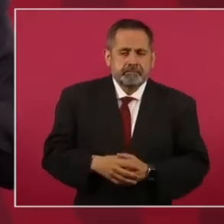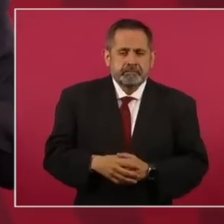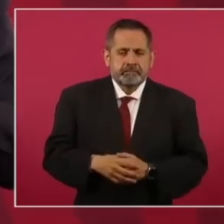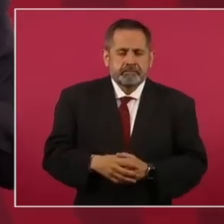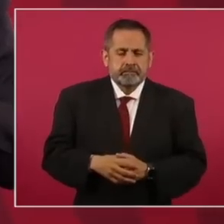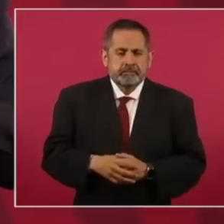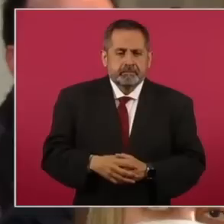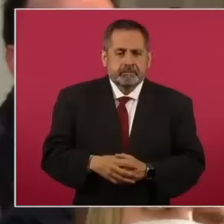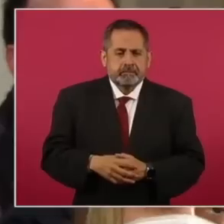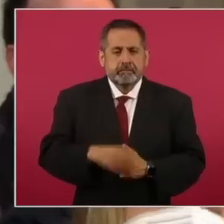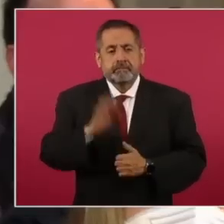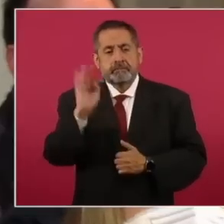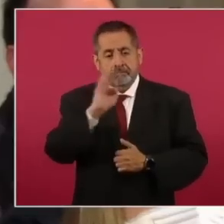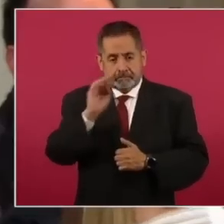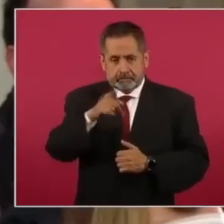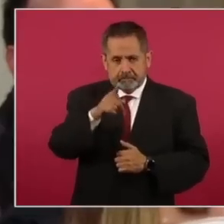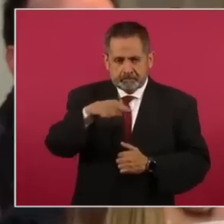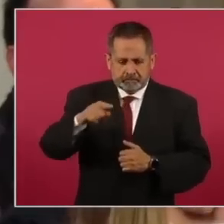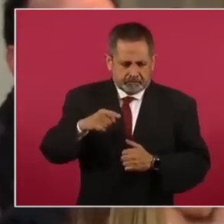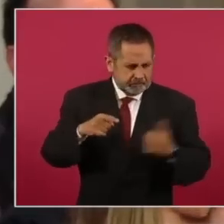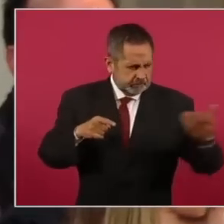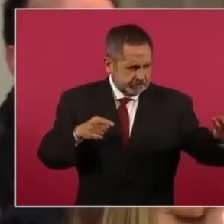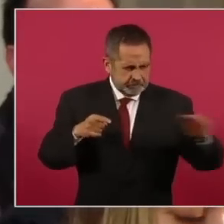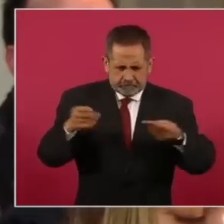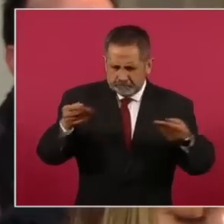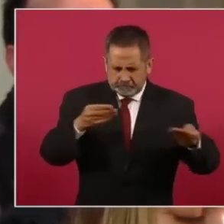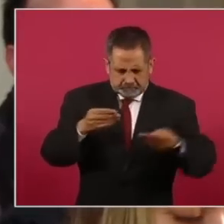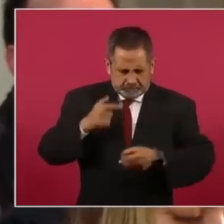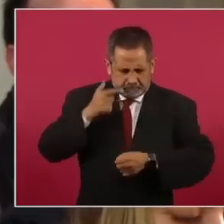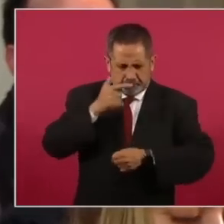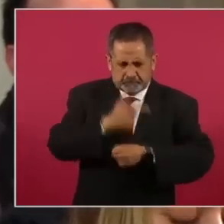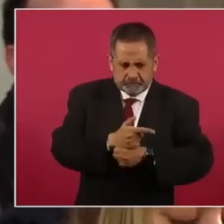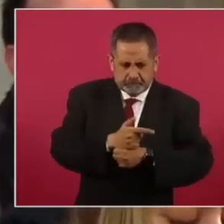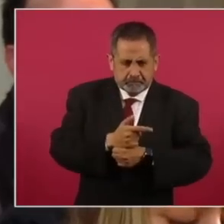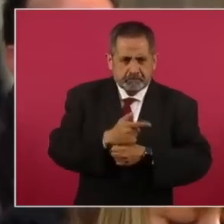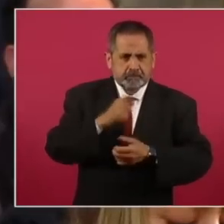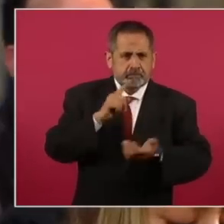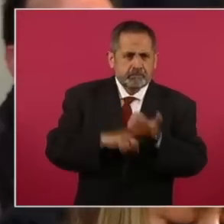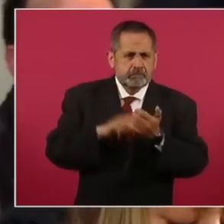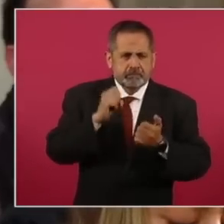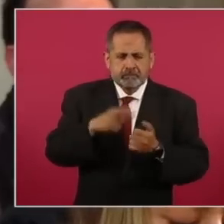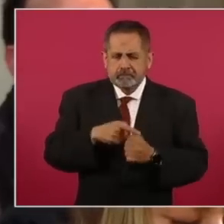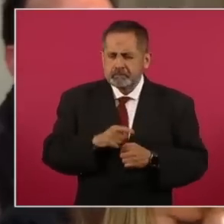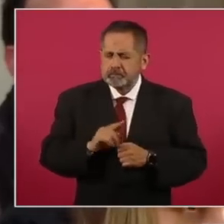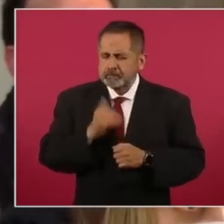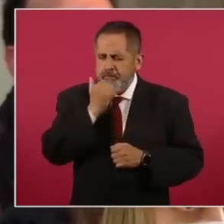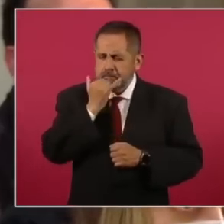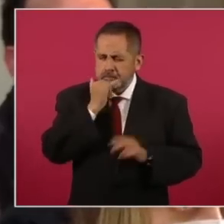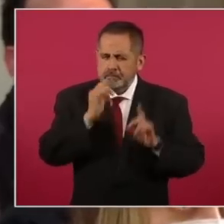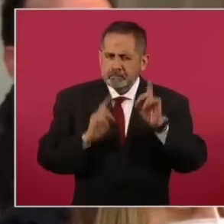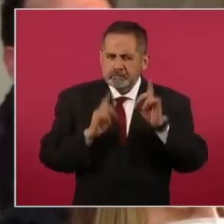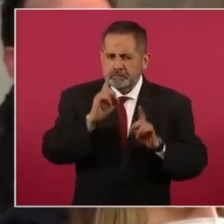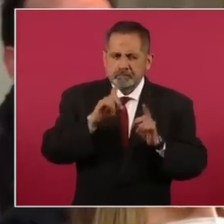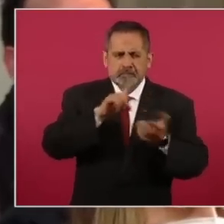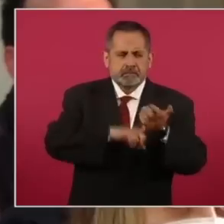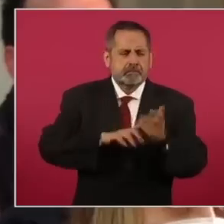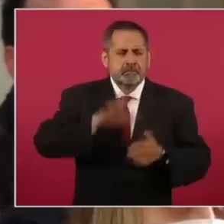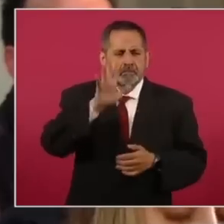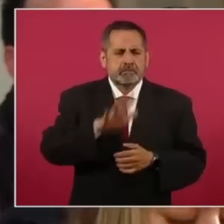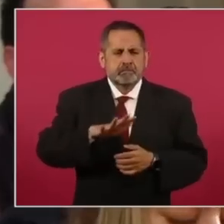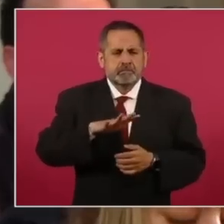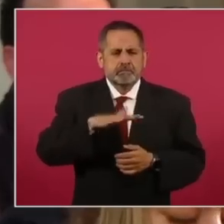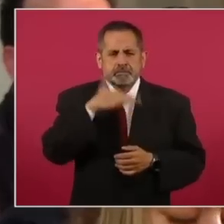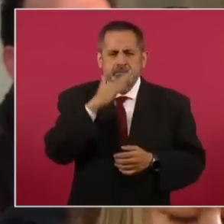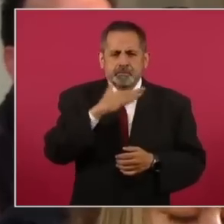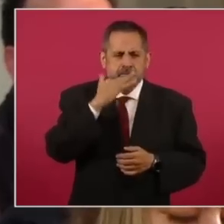caso, si encuentran en este cruce de información, si encuentran elementos que pudieran representar operaciones de